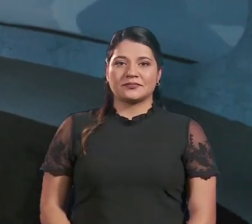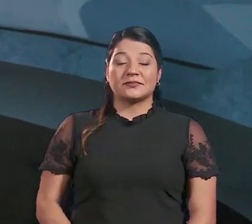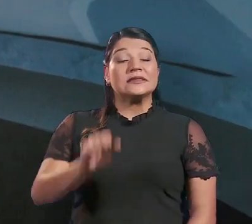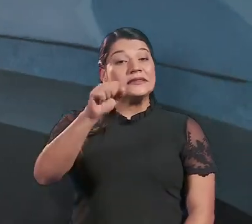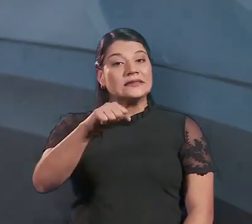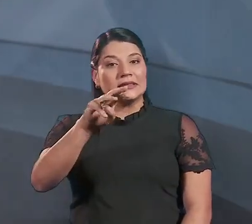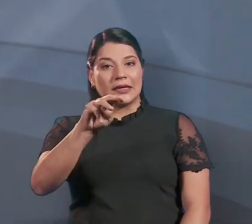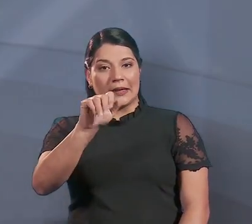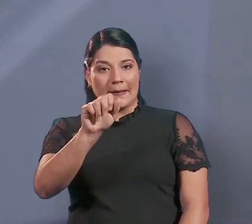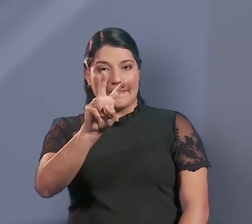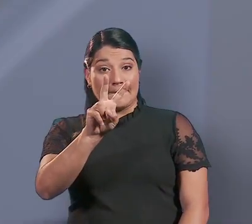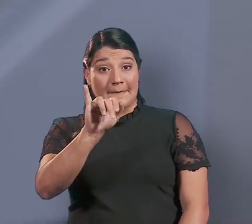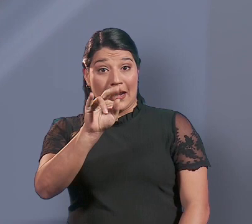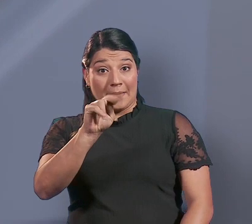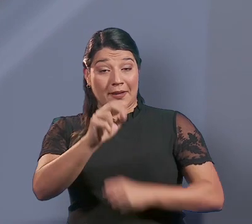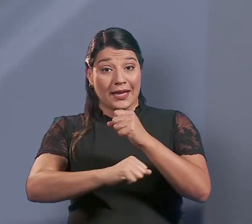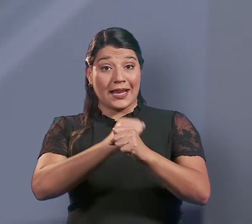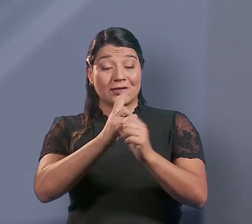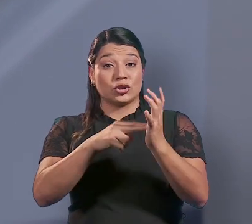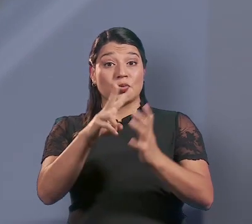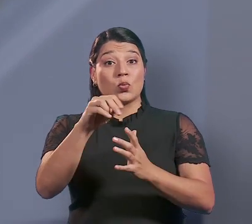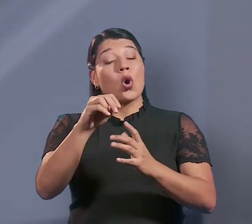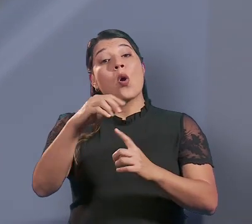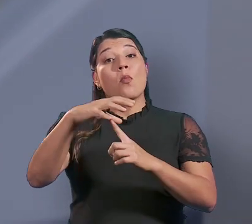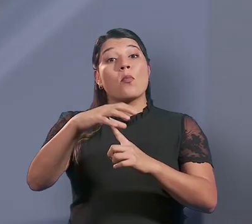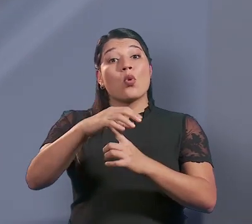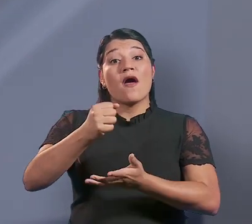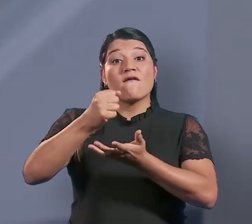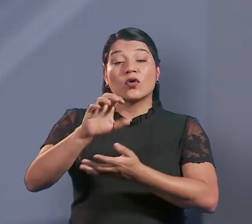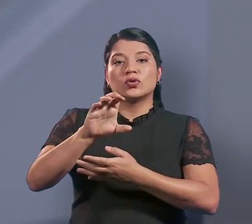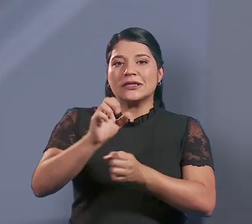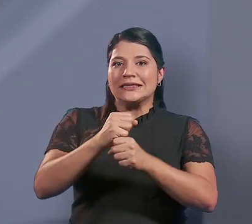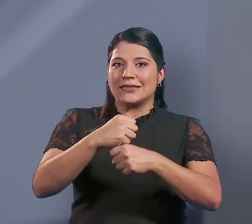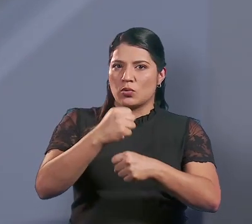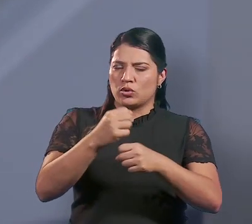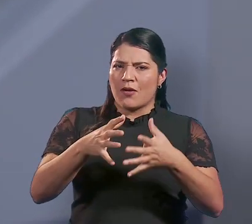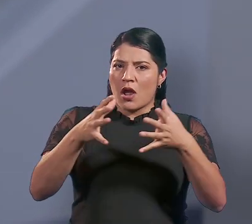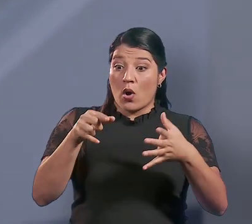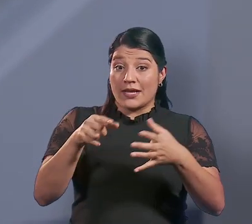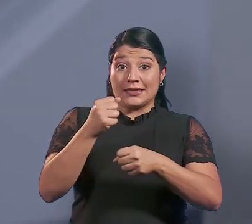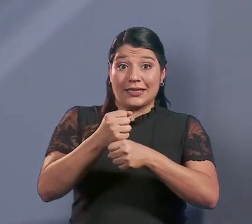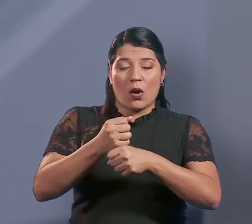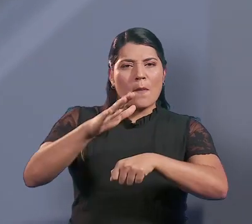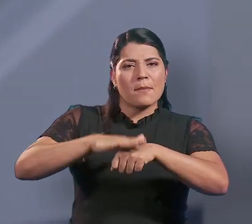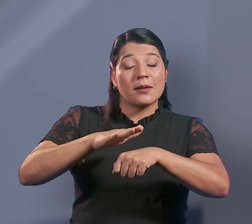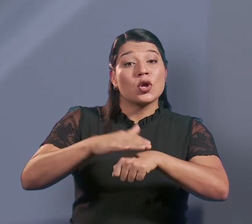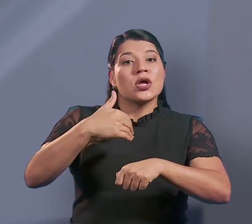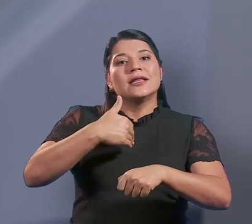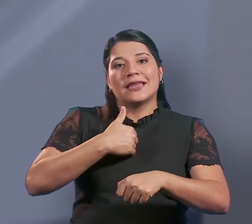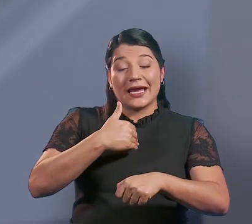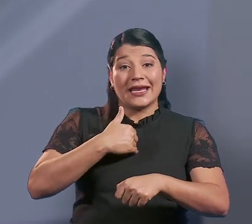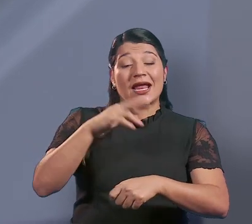Señor Marvin, durante el 2020, en Popular Fondo de Inversión realizamos un gran trabajo que nos permitió obtener indicadores de